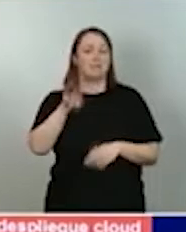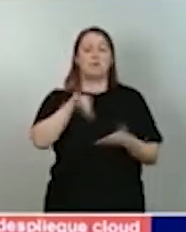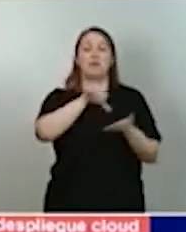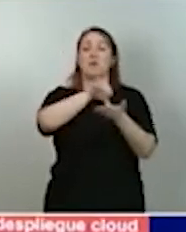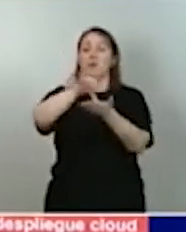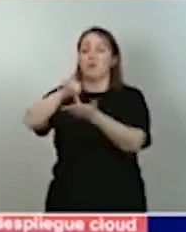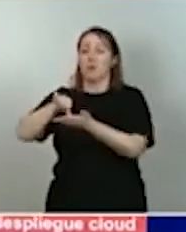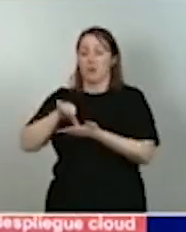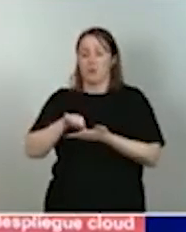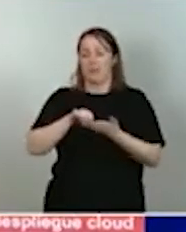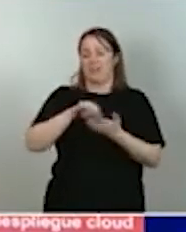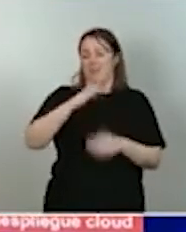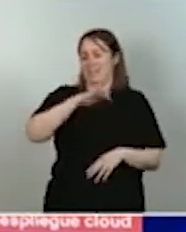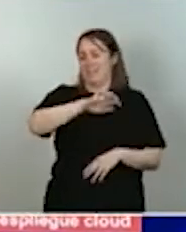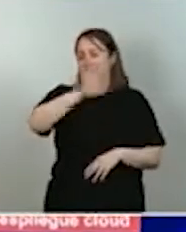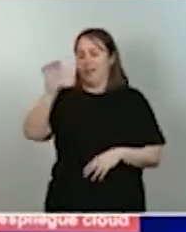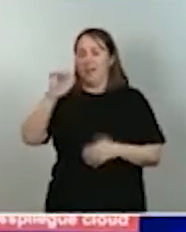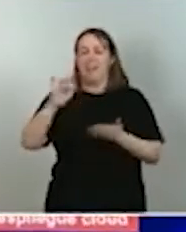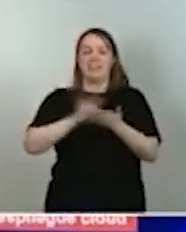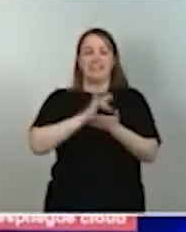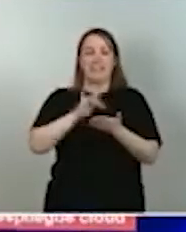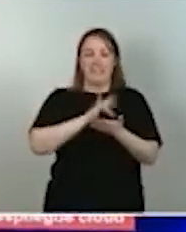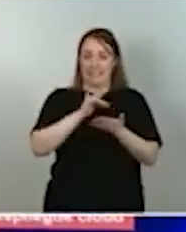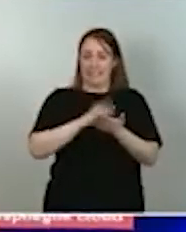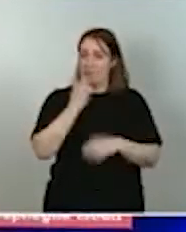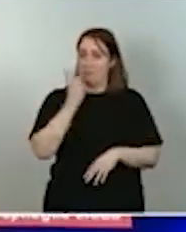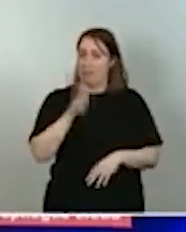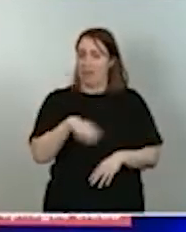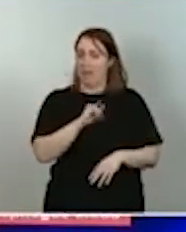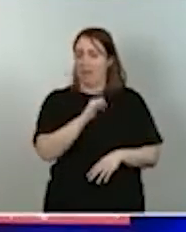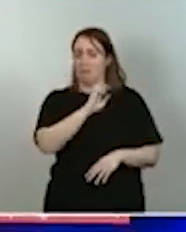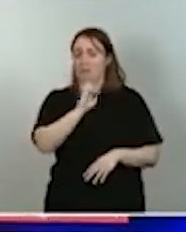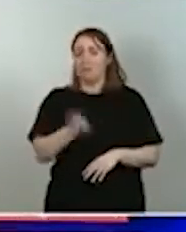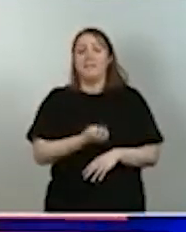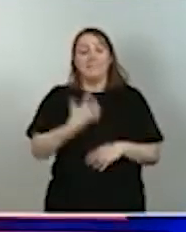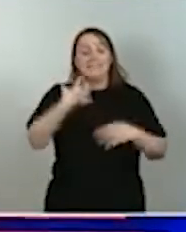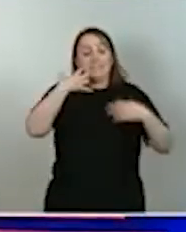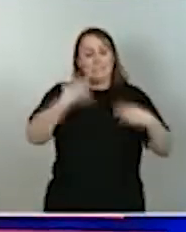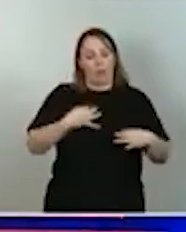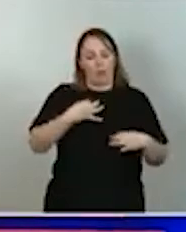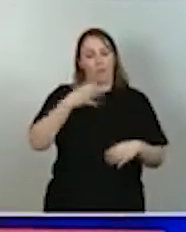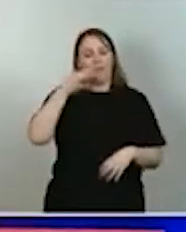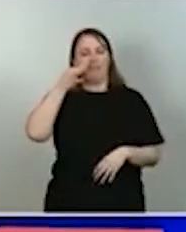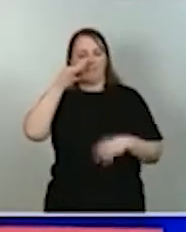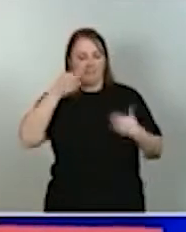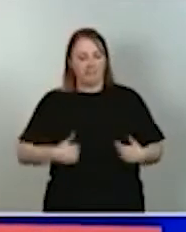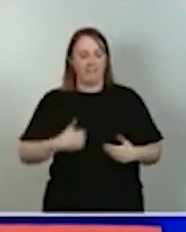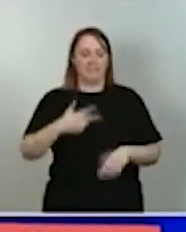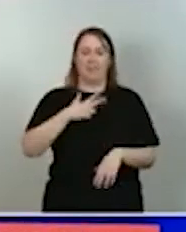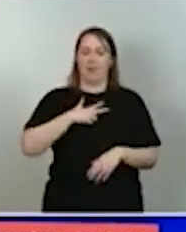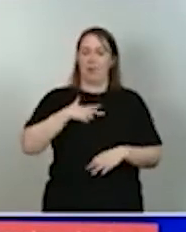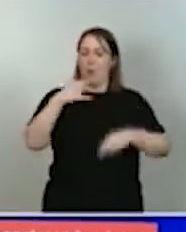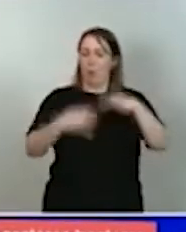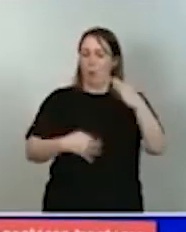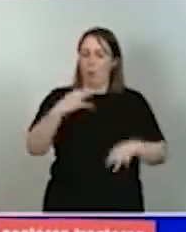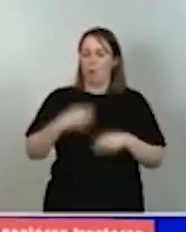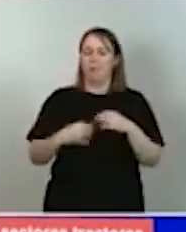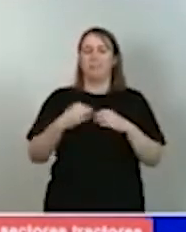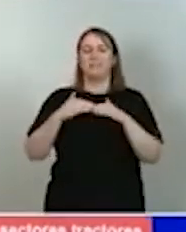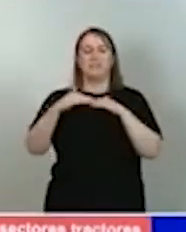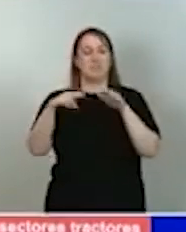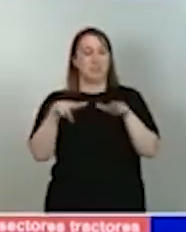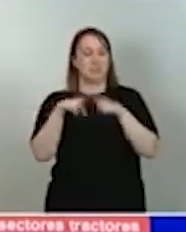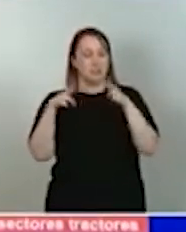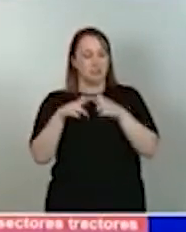innovación y la digitalización. Y también tenemos seguridad física y jurídica, estabilidad social, un entorno de vida atractivo para el